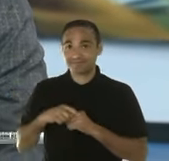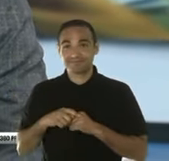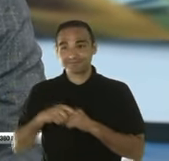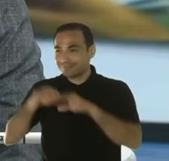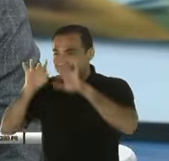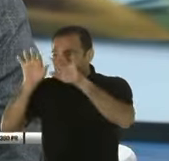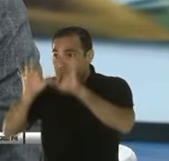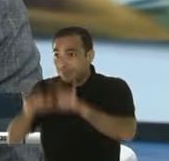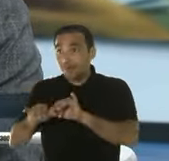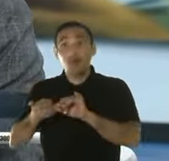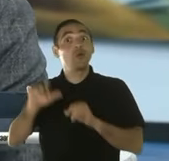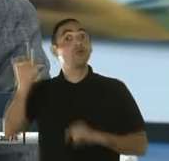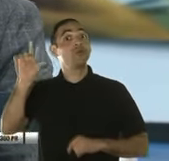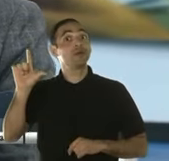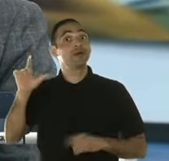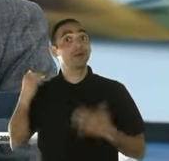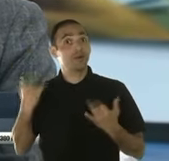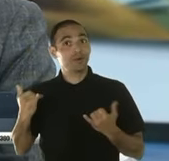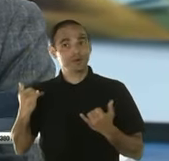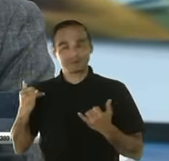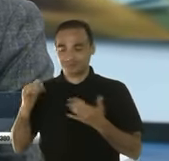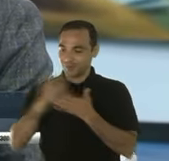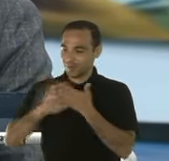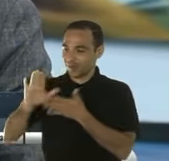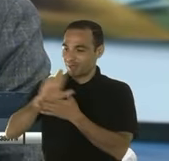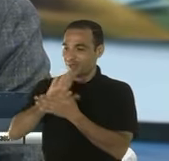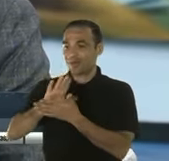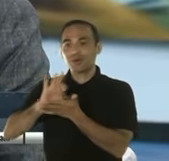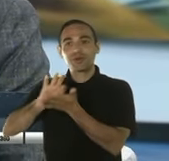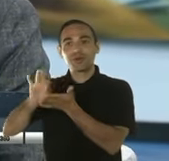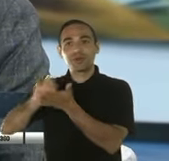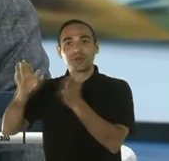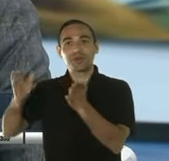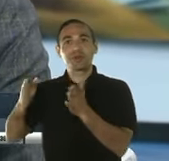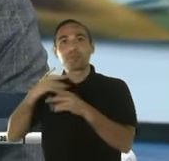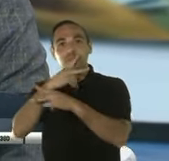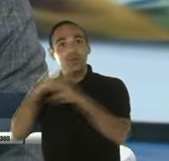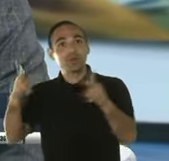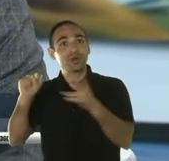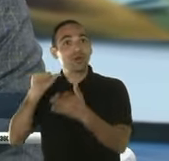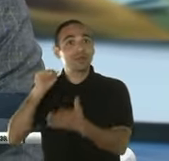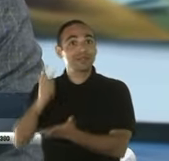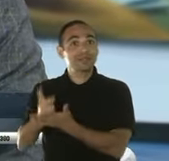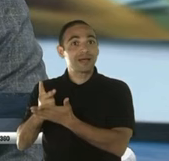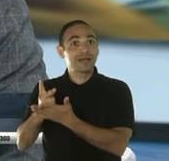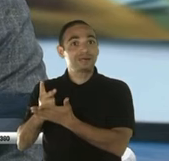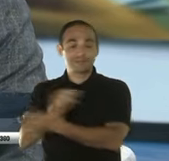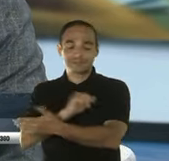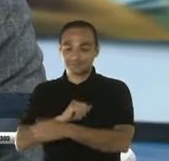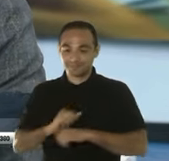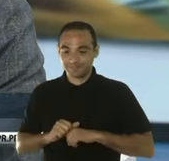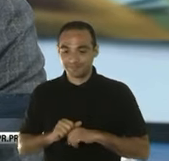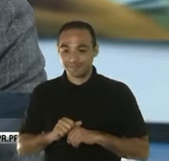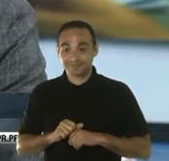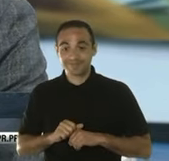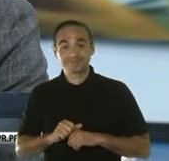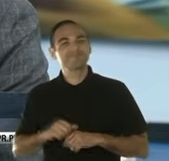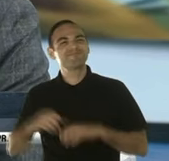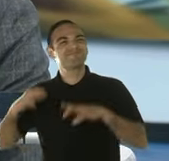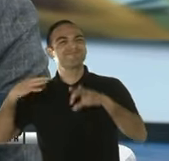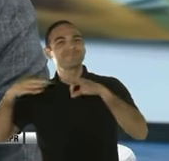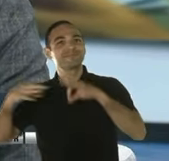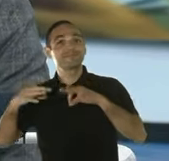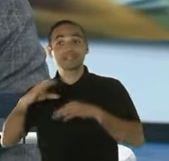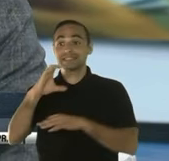acompaña un representante del Colegio de Contadores Públicos Autorizados para orientarnos. Le damos la bienvenida a la